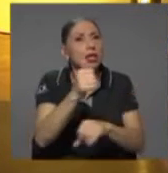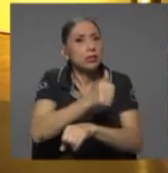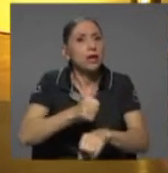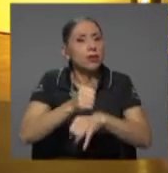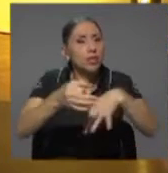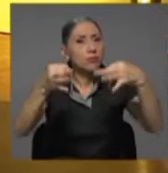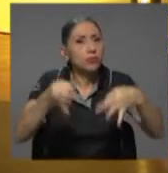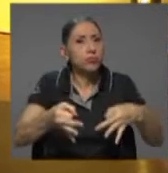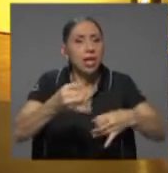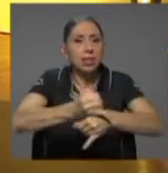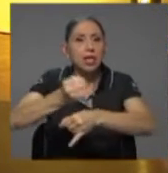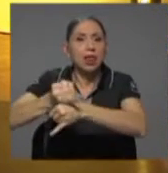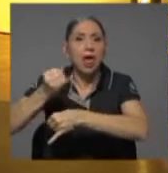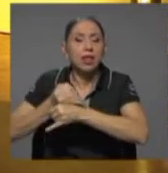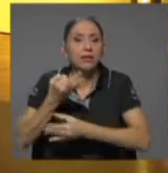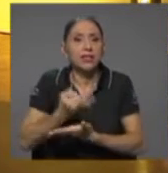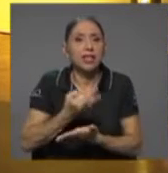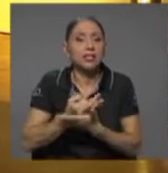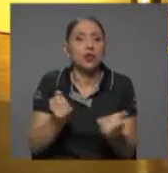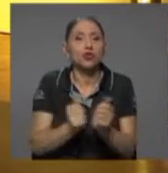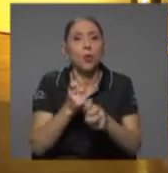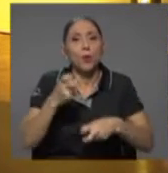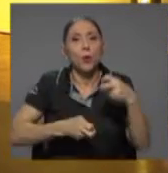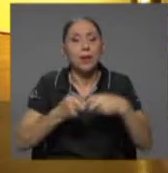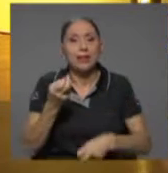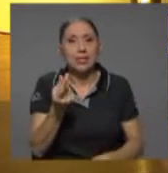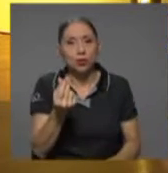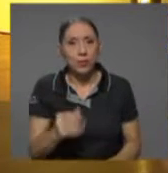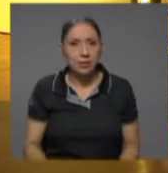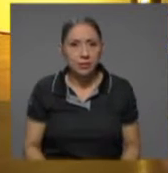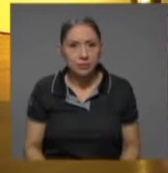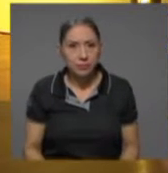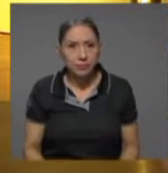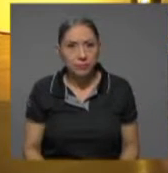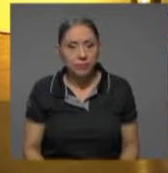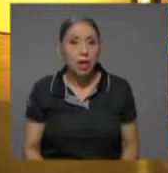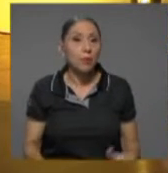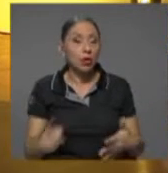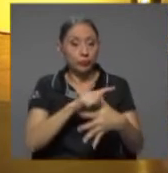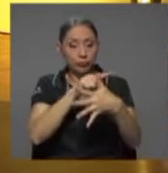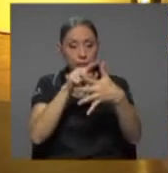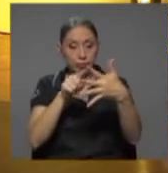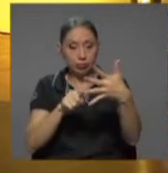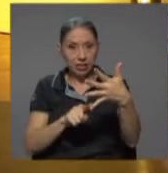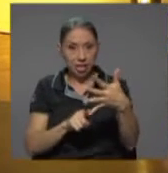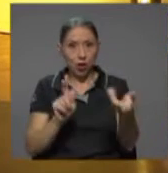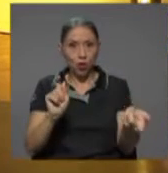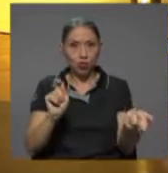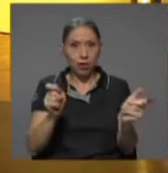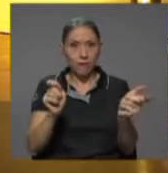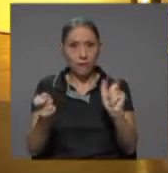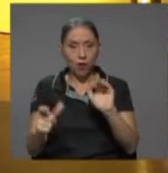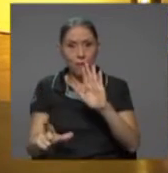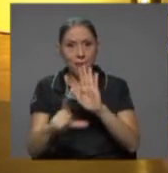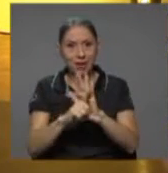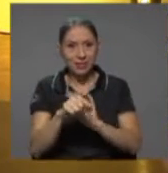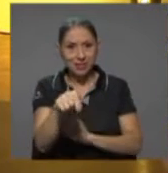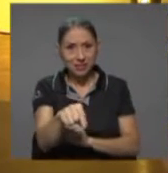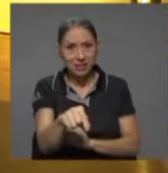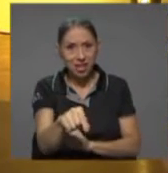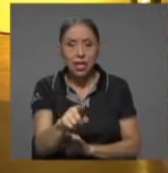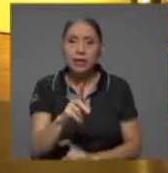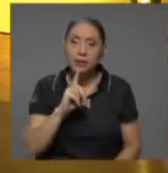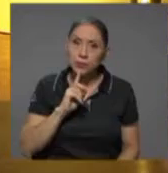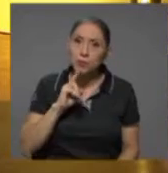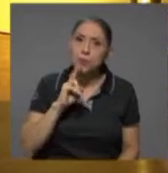de solvencia. En conjunto, don Juan Rafael, estas cinco reformas a las que ahora me refiero son una